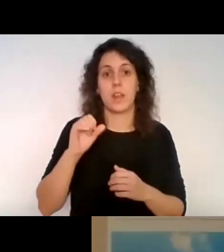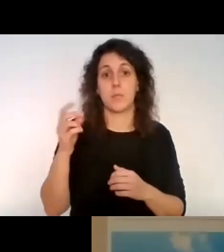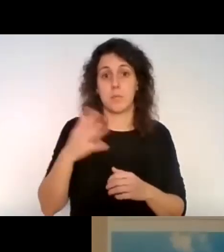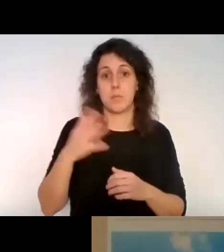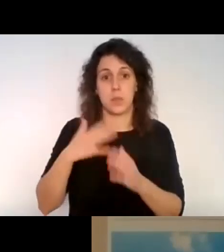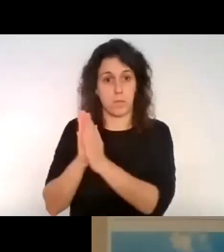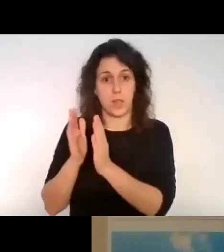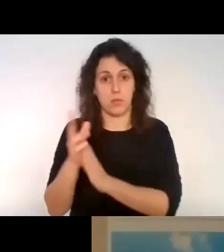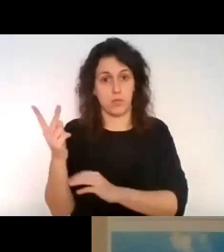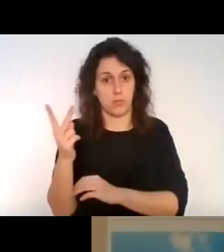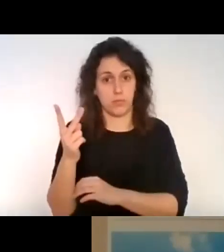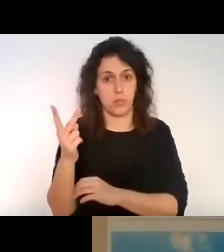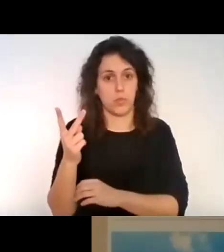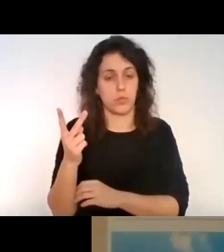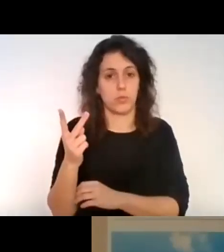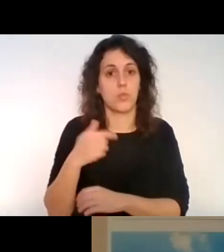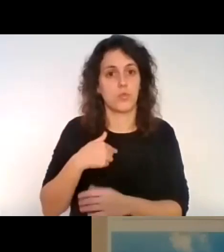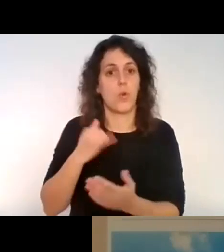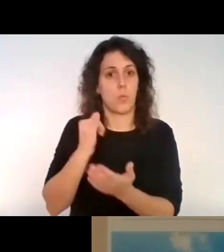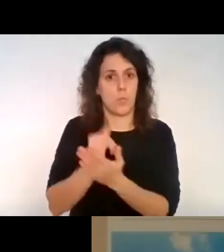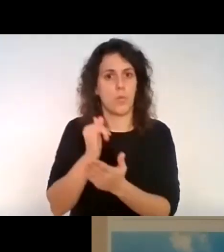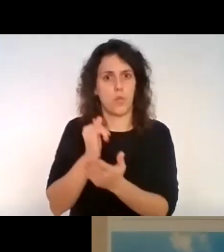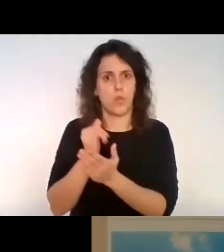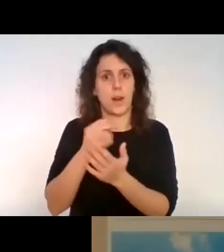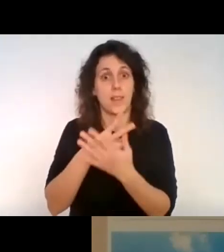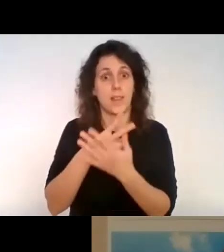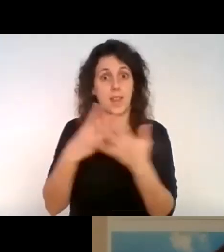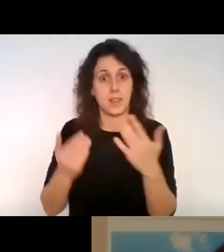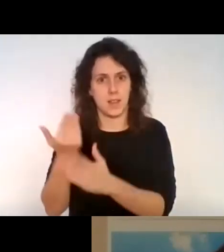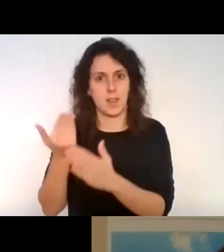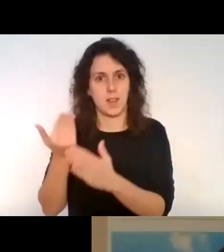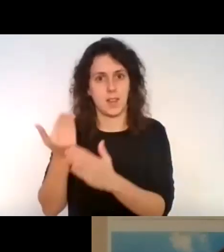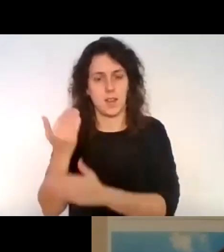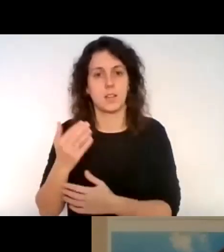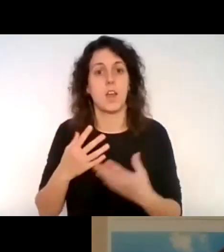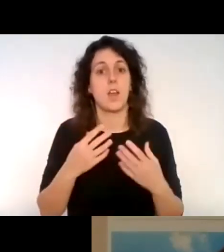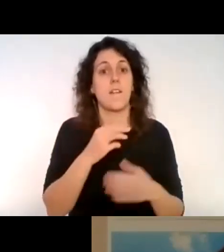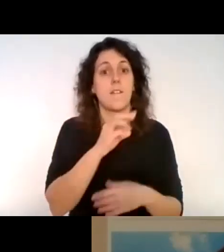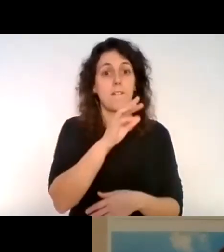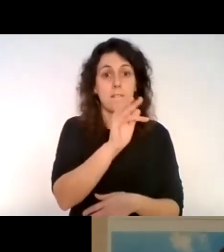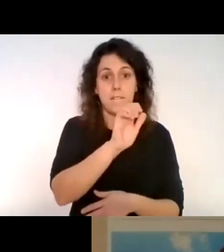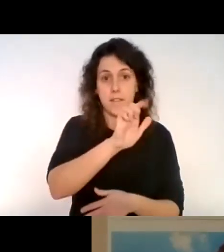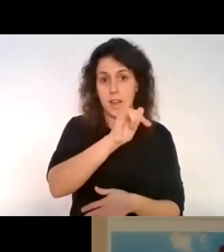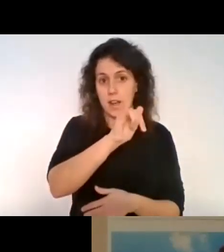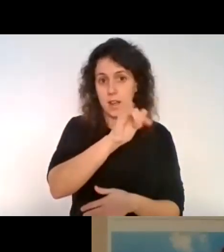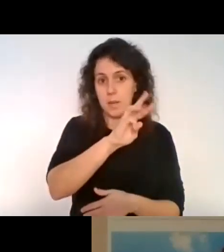mismo hacer ese trekking de 17 días con Felipe para que hagamos la